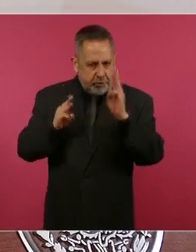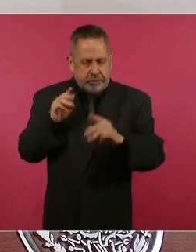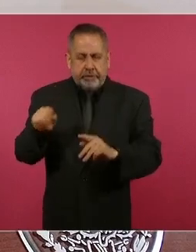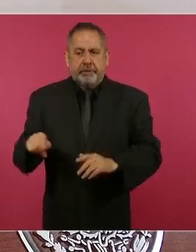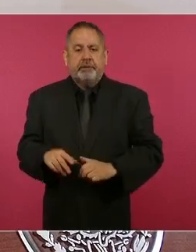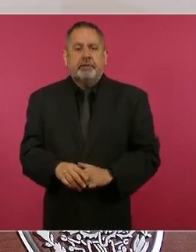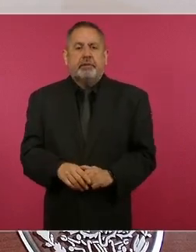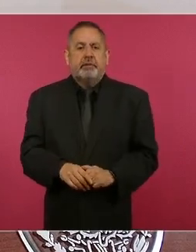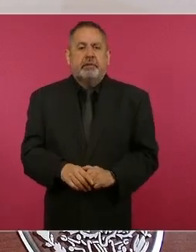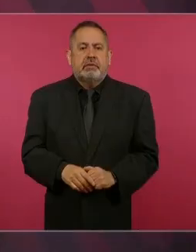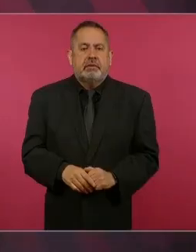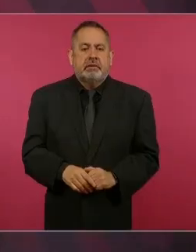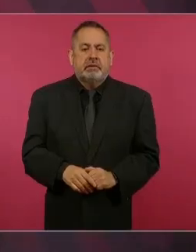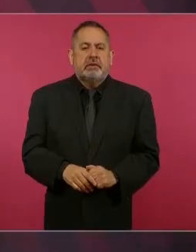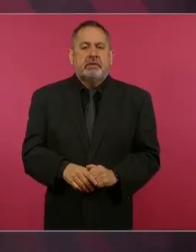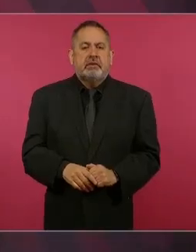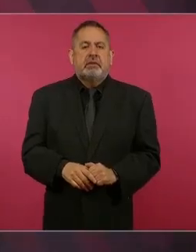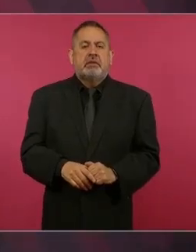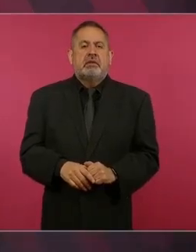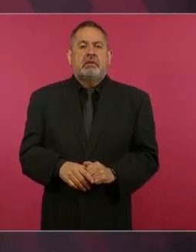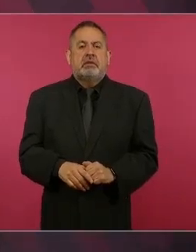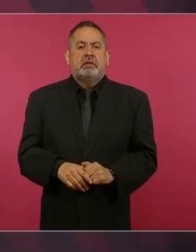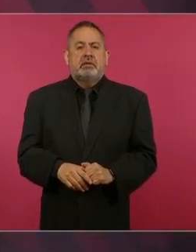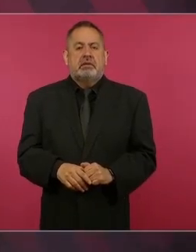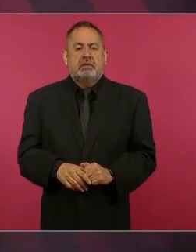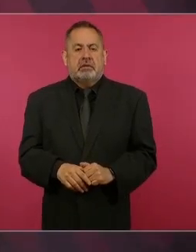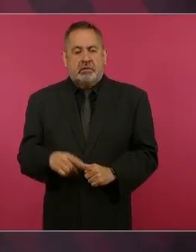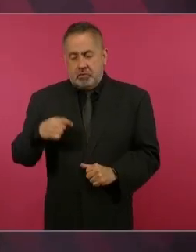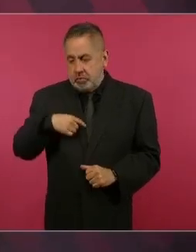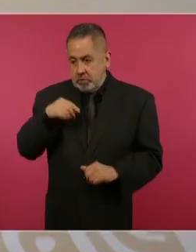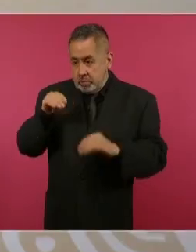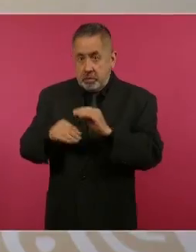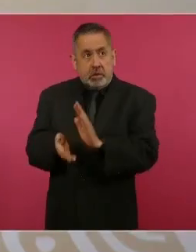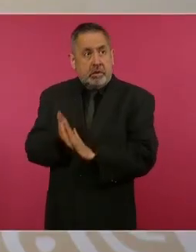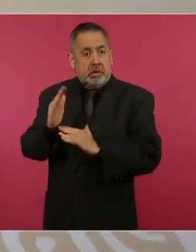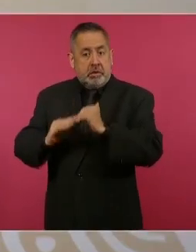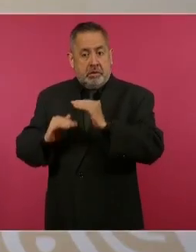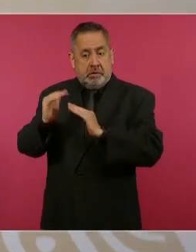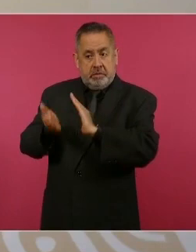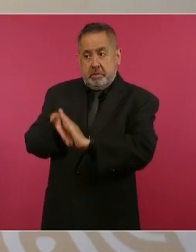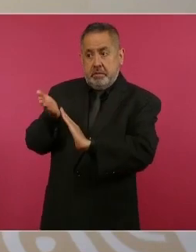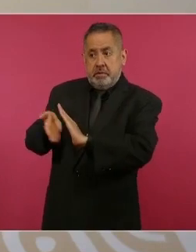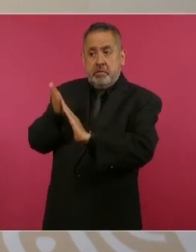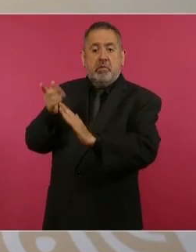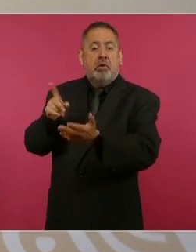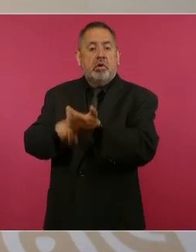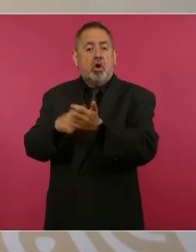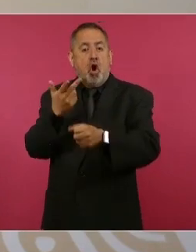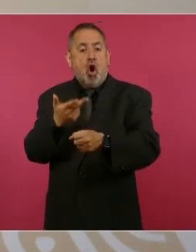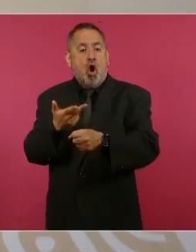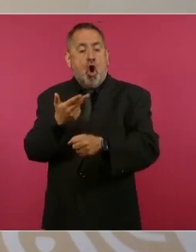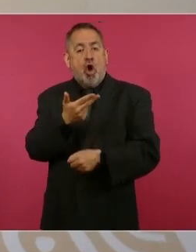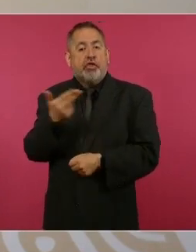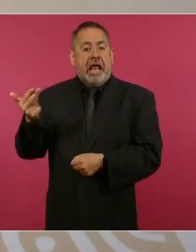estamos construyendo hoteles